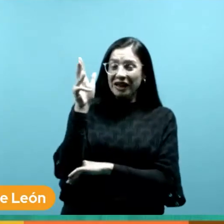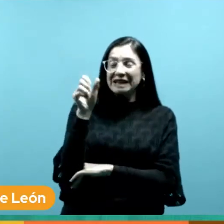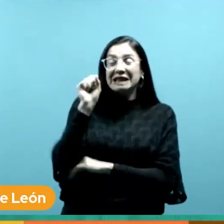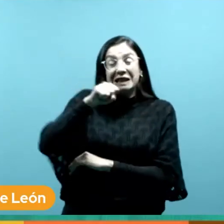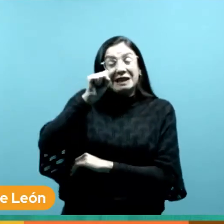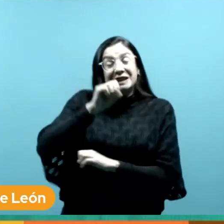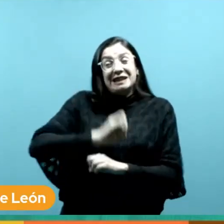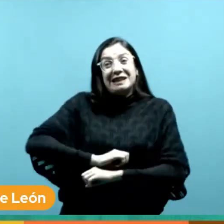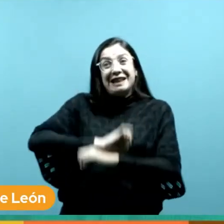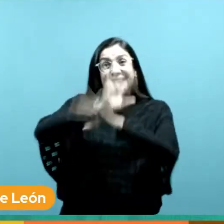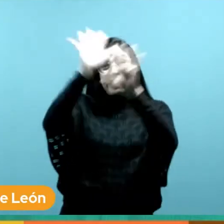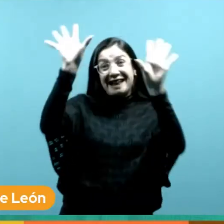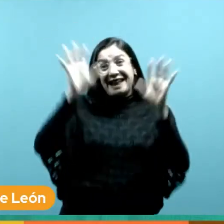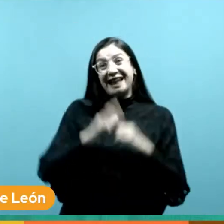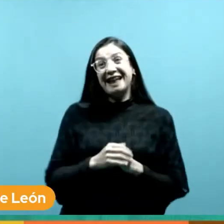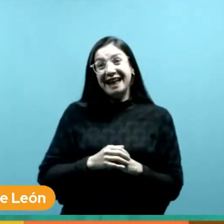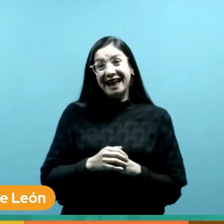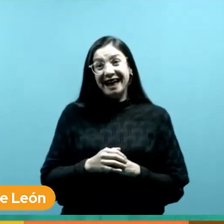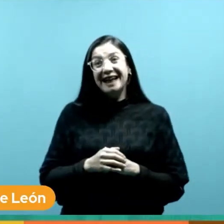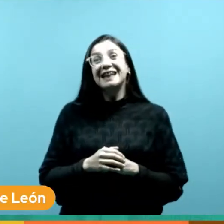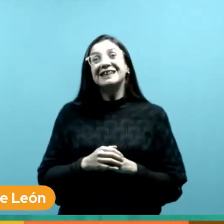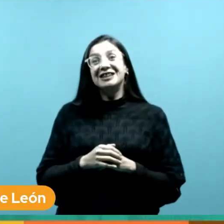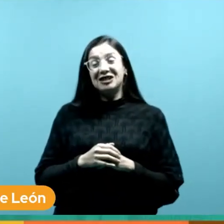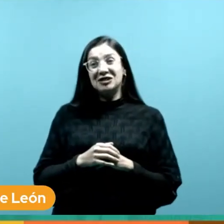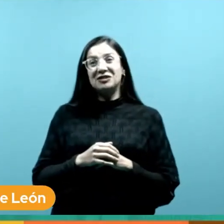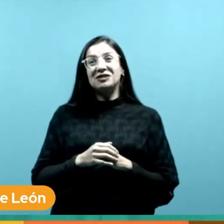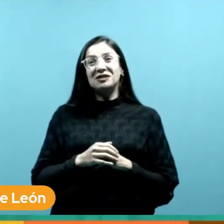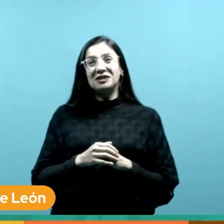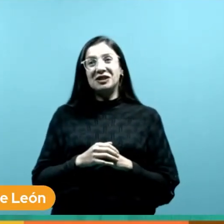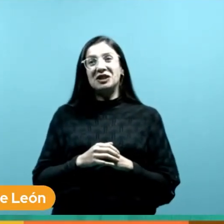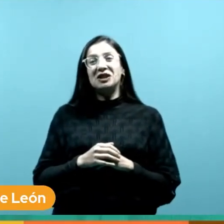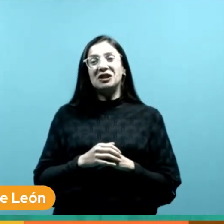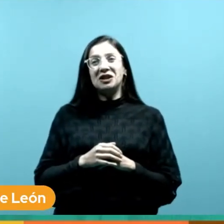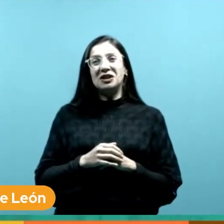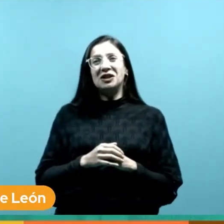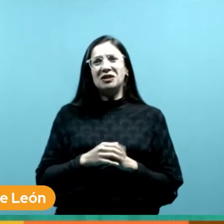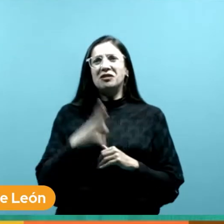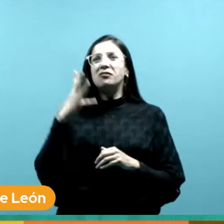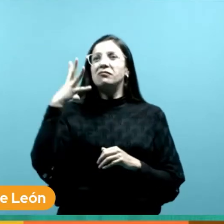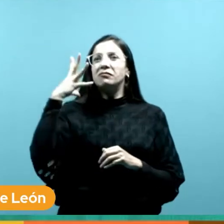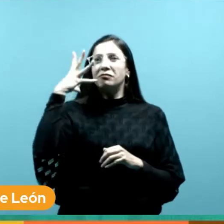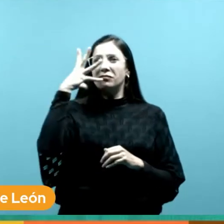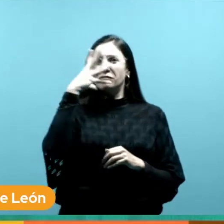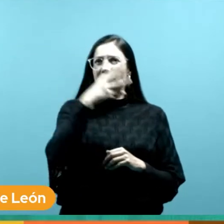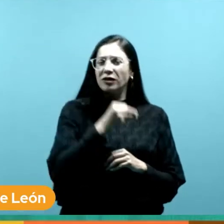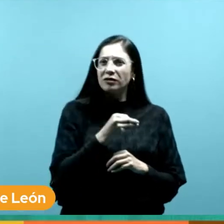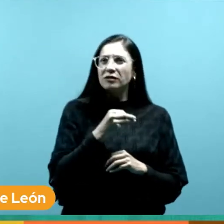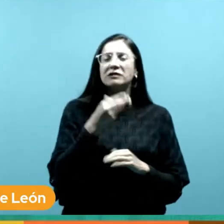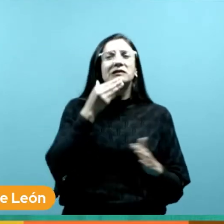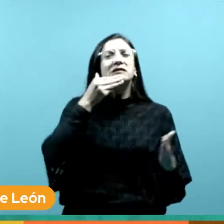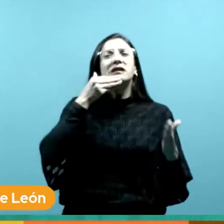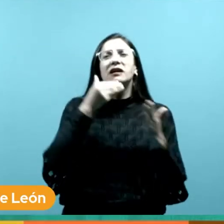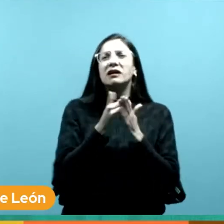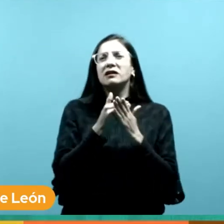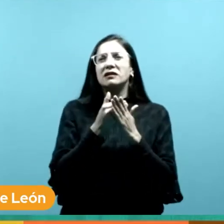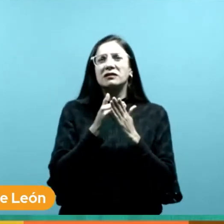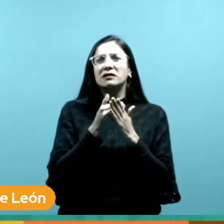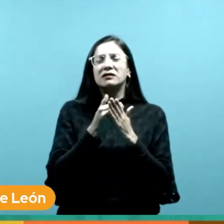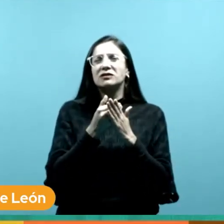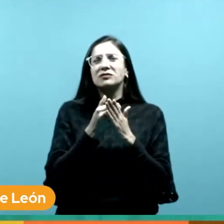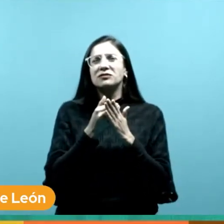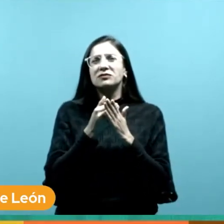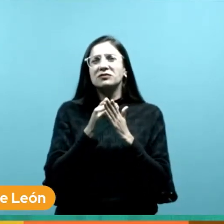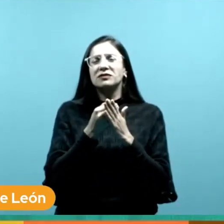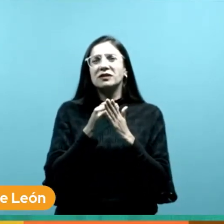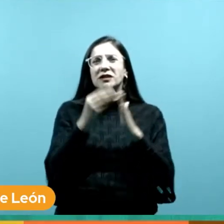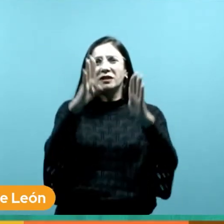seminario ¿qué tal le ha parecido? es hermosa además muy agradezco mucho también la atención